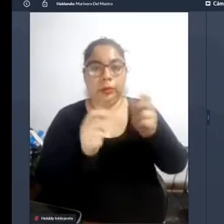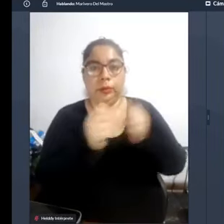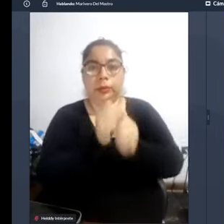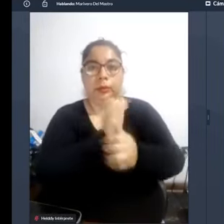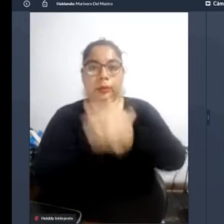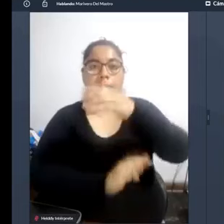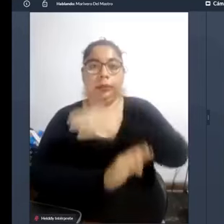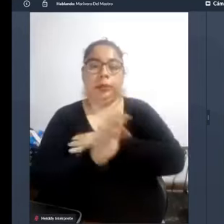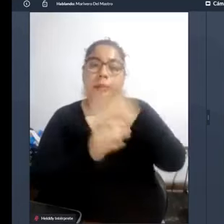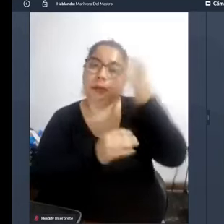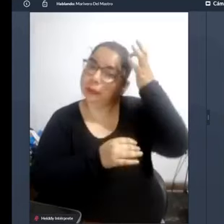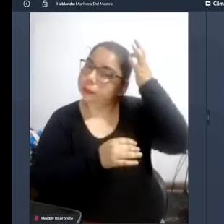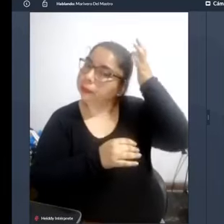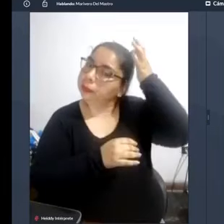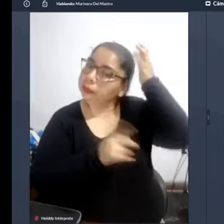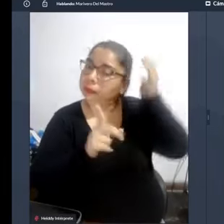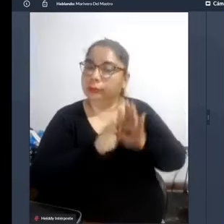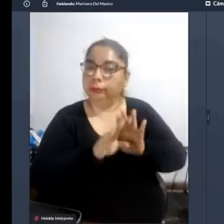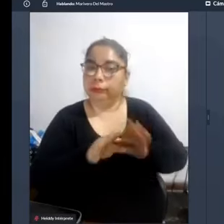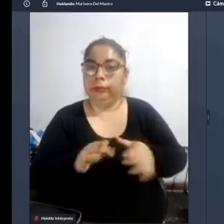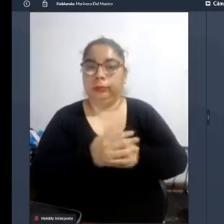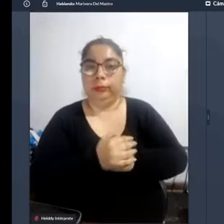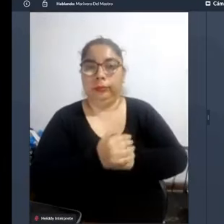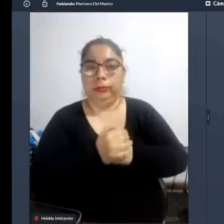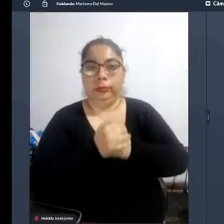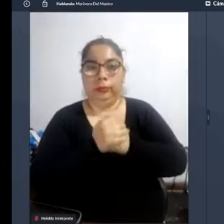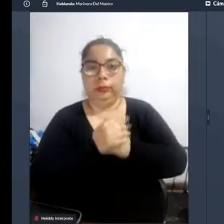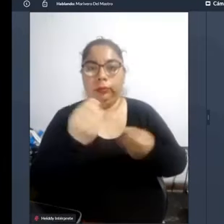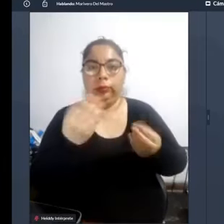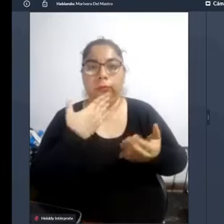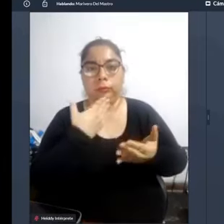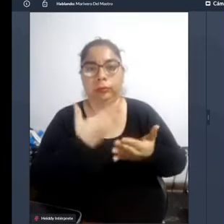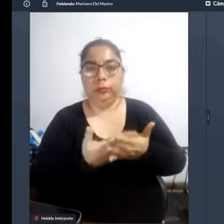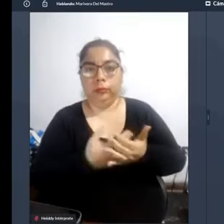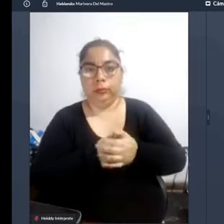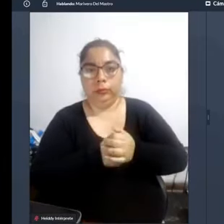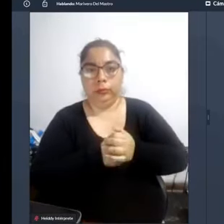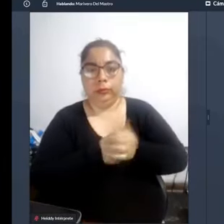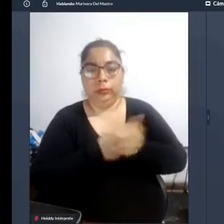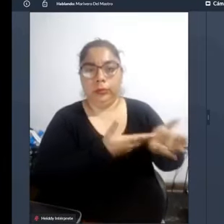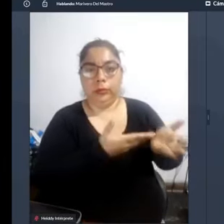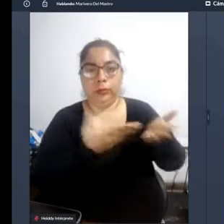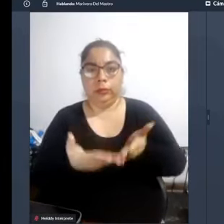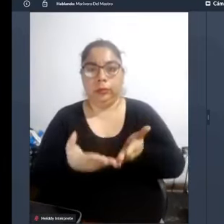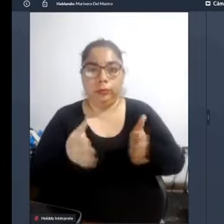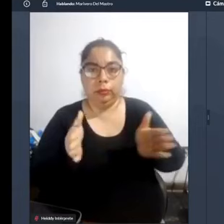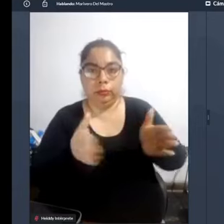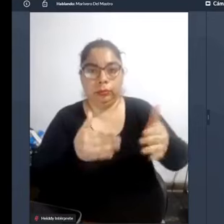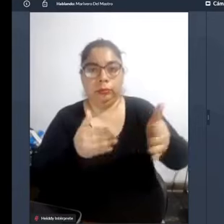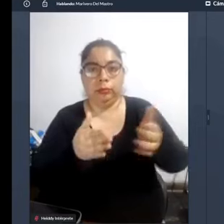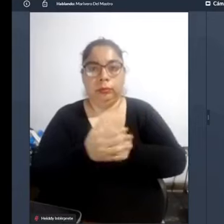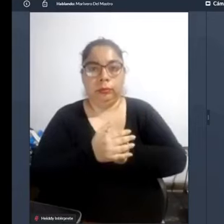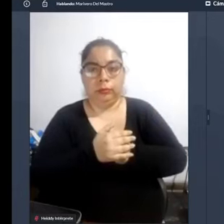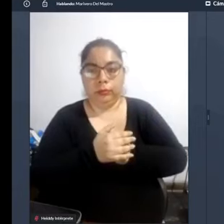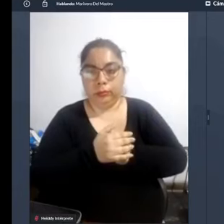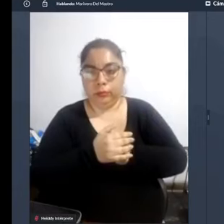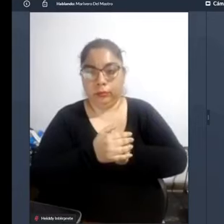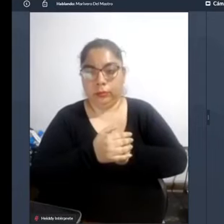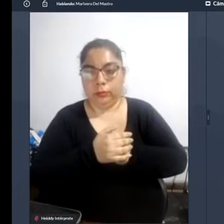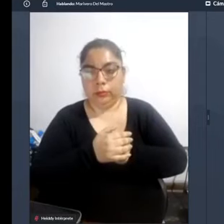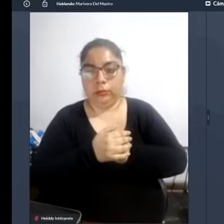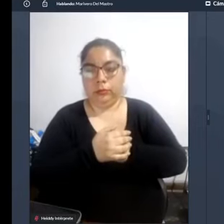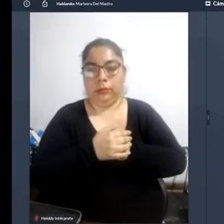entonces nada muchas gracias por por la invitación por el espacio y y esperando que estos